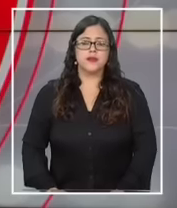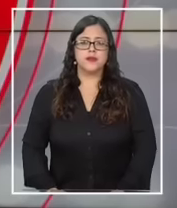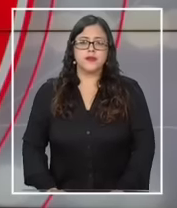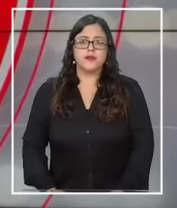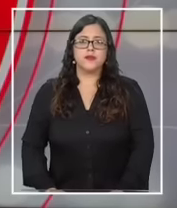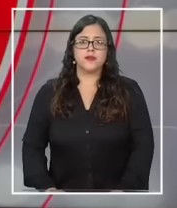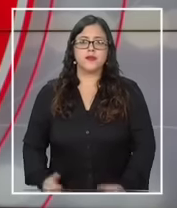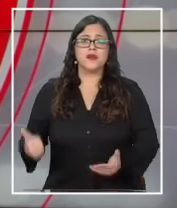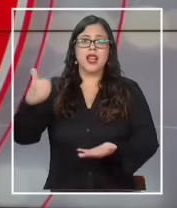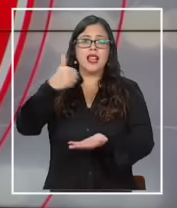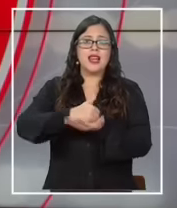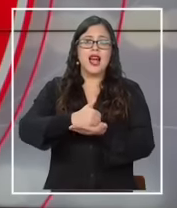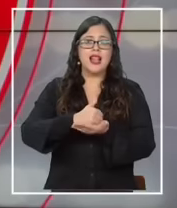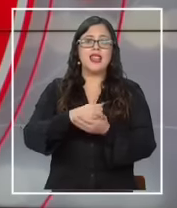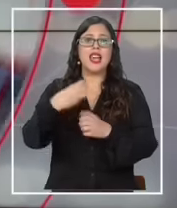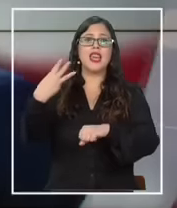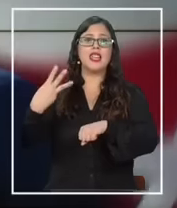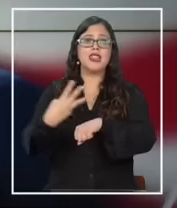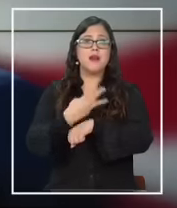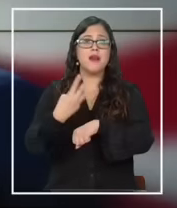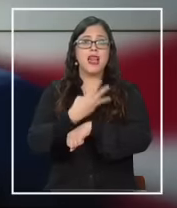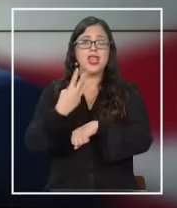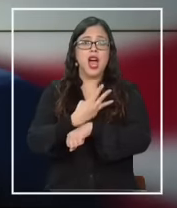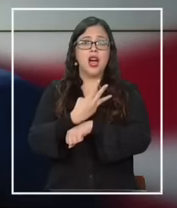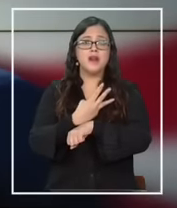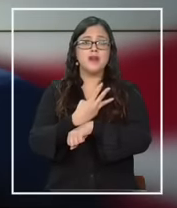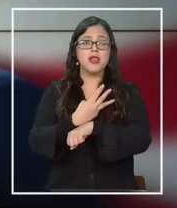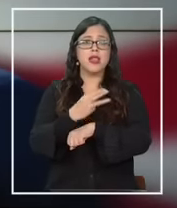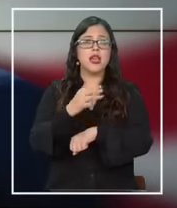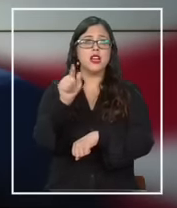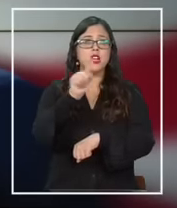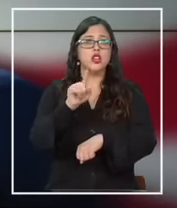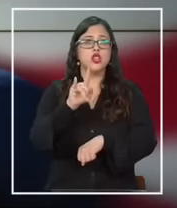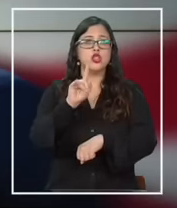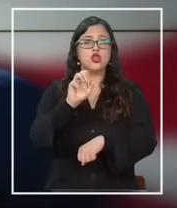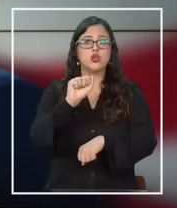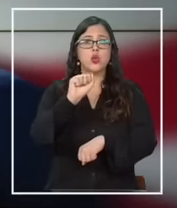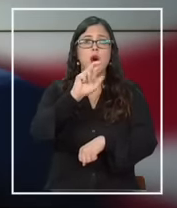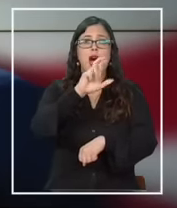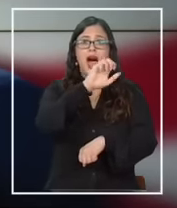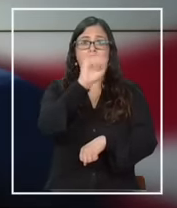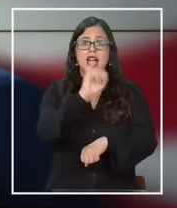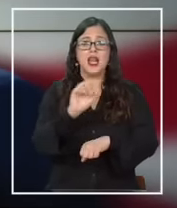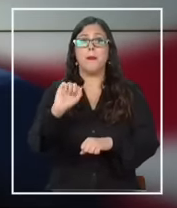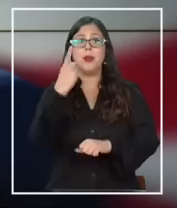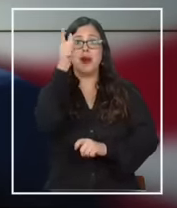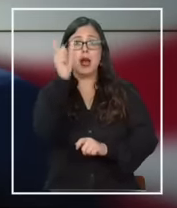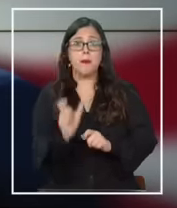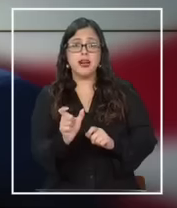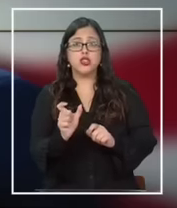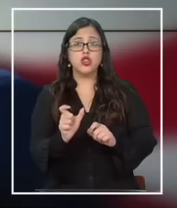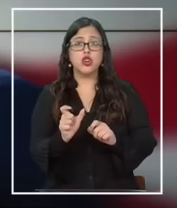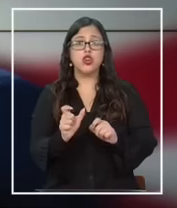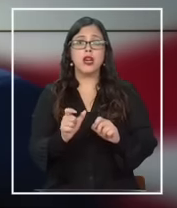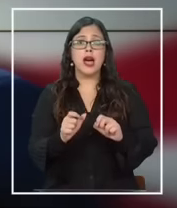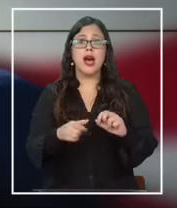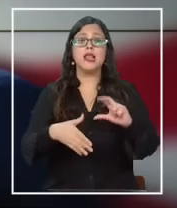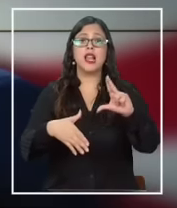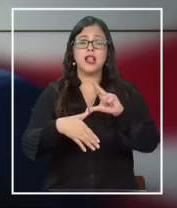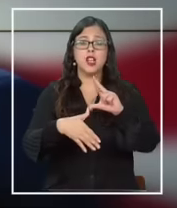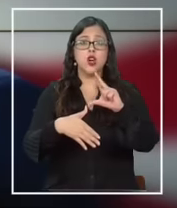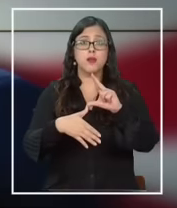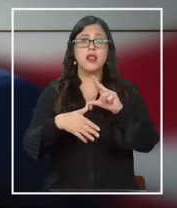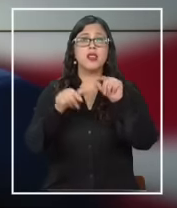El alcalde de Miami Francis Suárez se convirtió oficialmente en el primer hispano en lanzarse a la carrera por la Casa Blanca el próximo año.